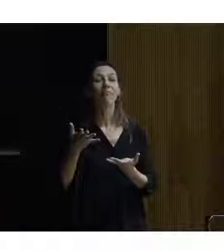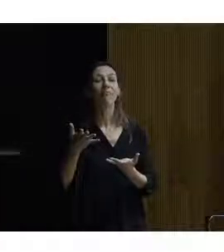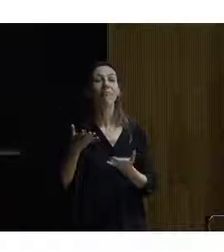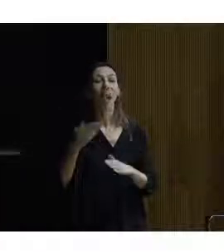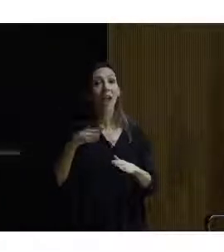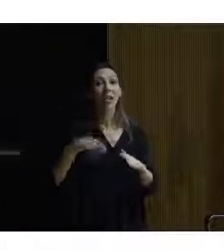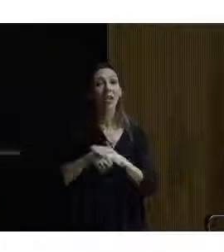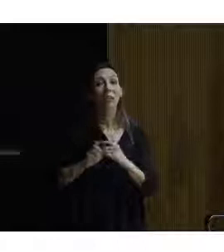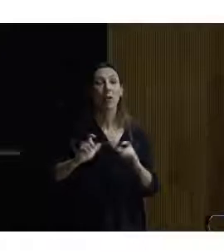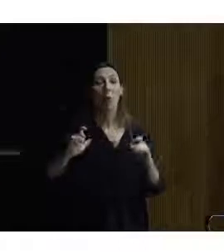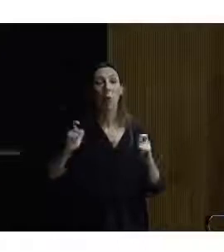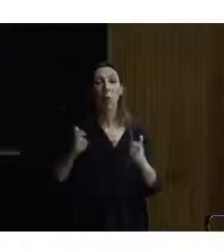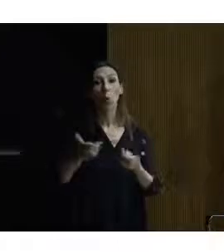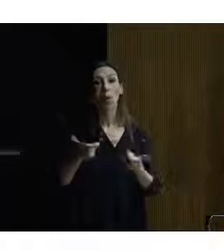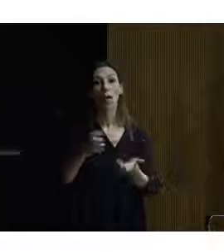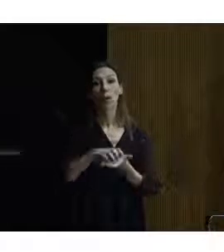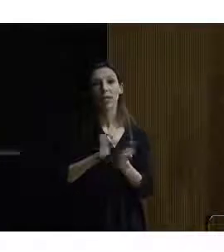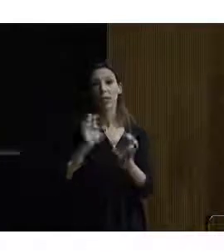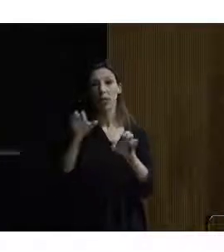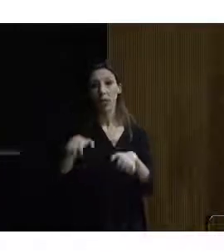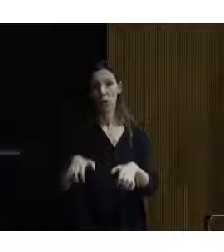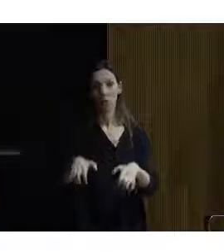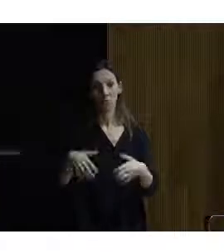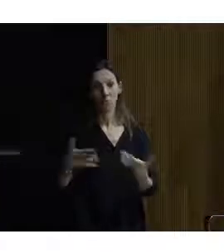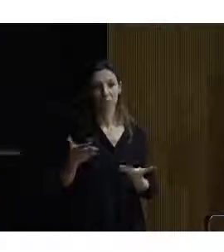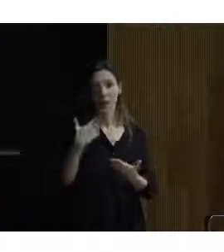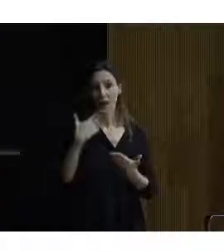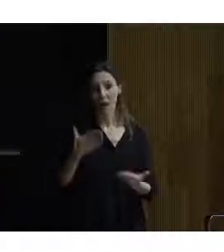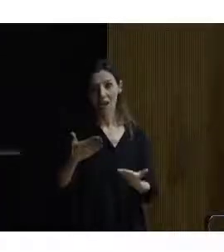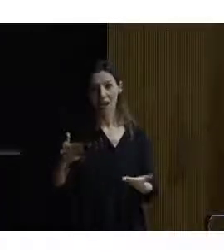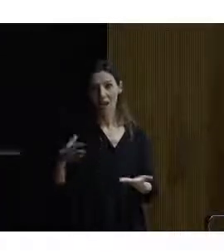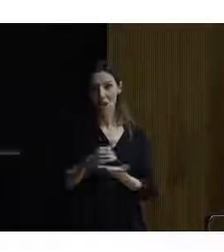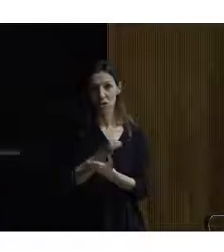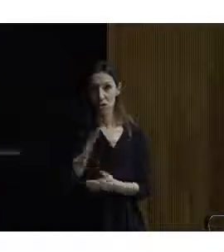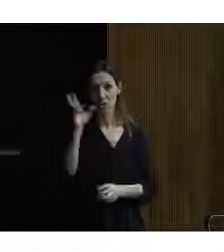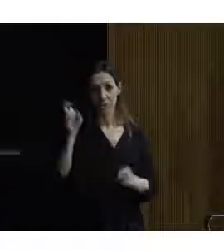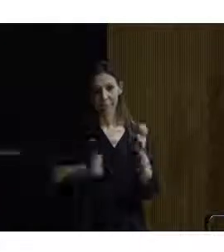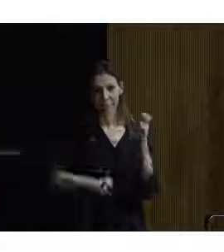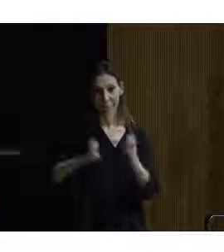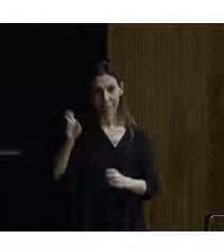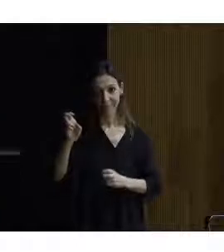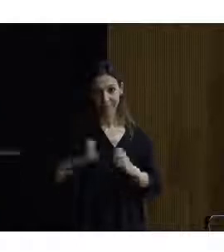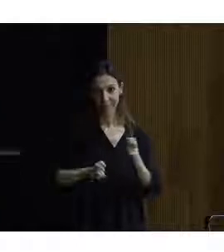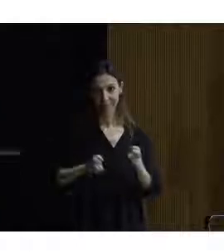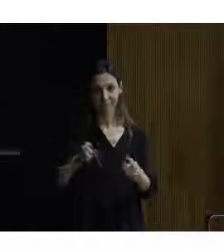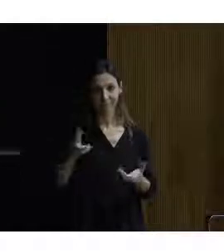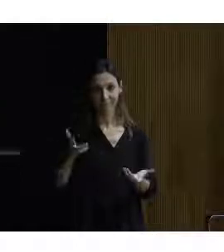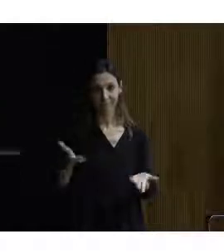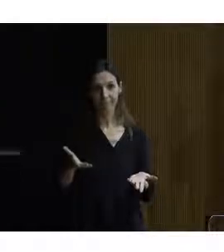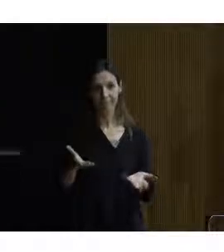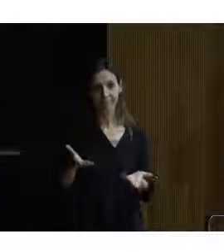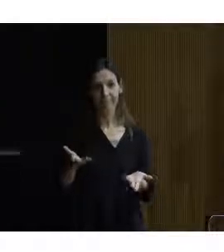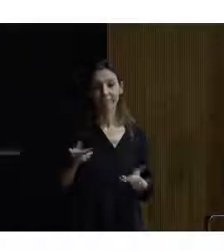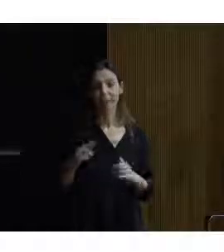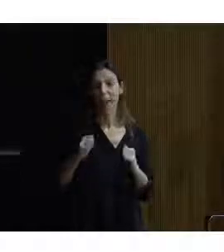Junta de Castilla y León. Sin más, agradecer a todos su presencia aquí. Y puede empezar